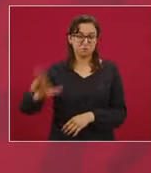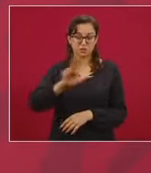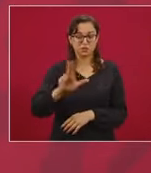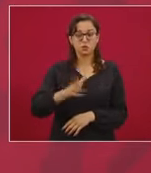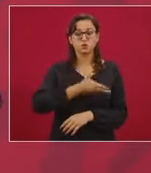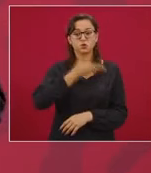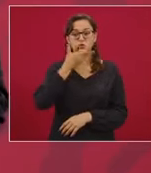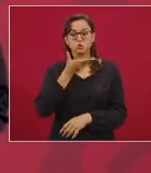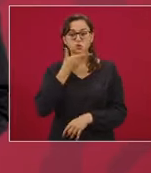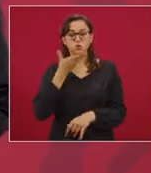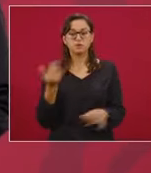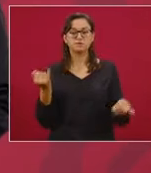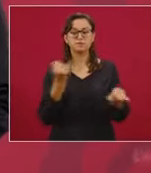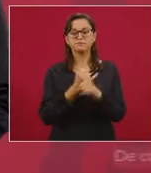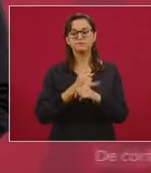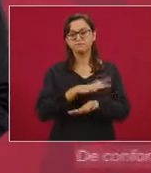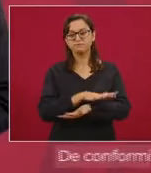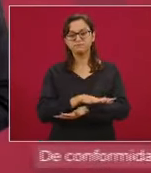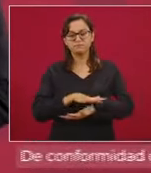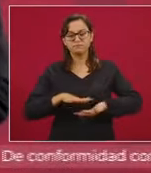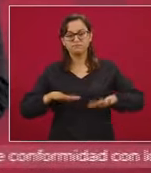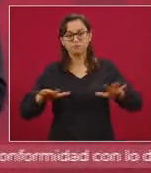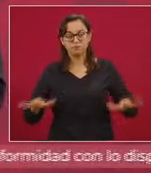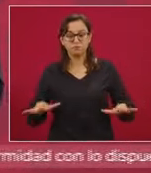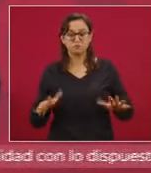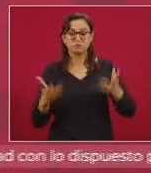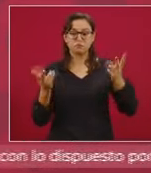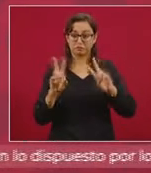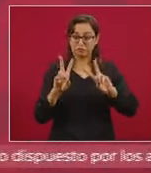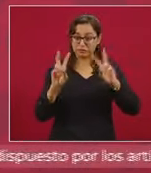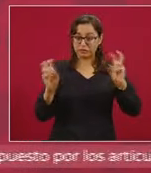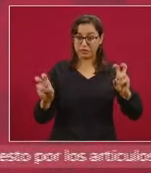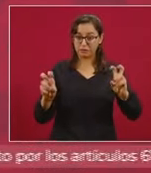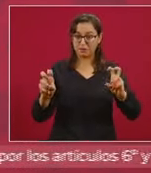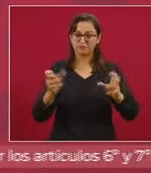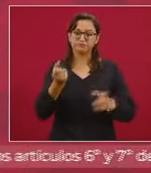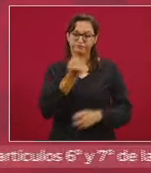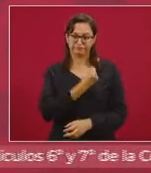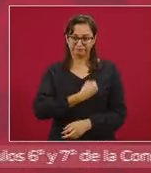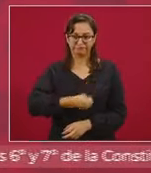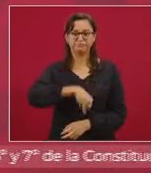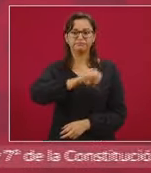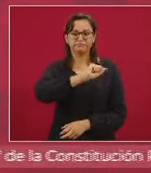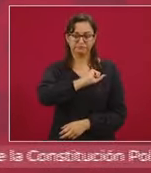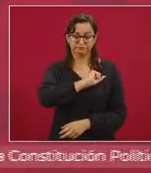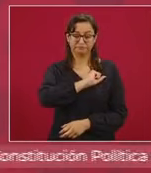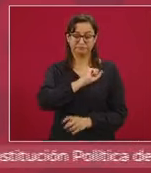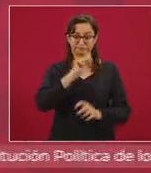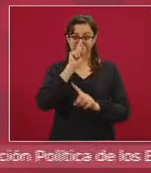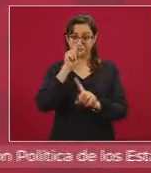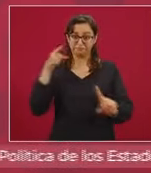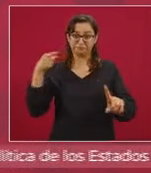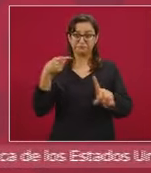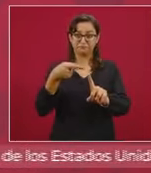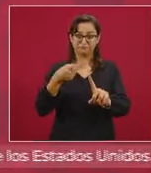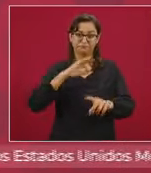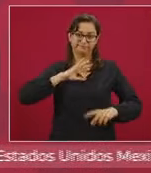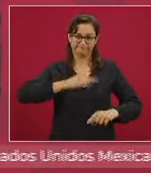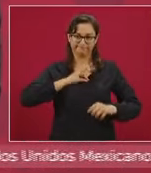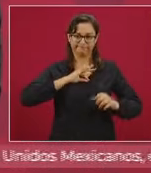la situación de salud y en particular sobre la pandemia,